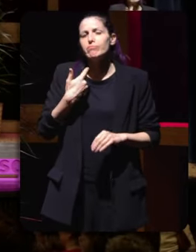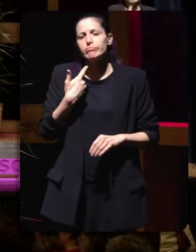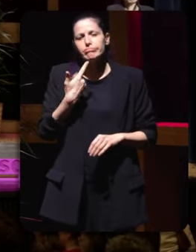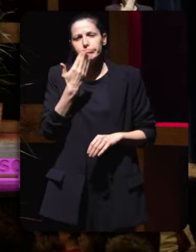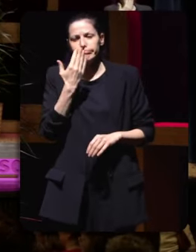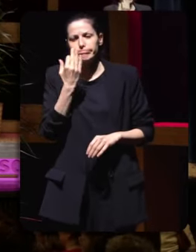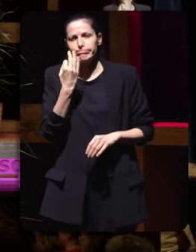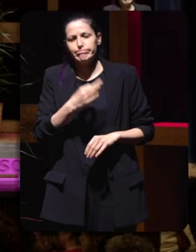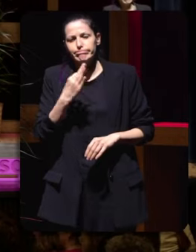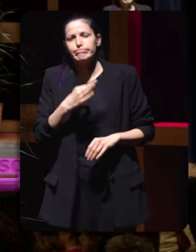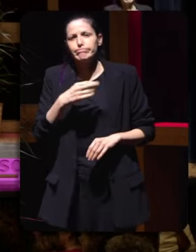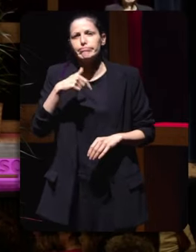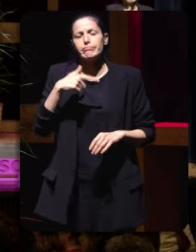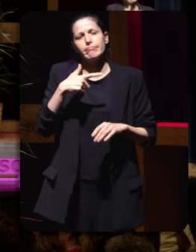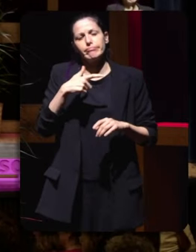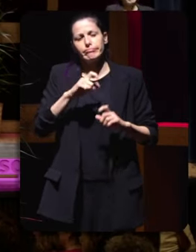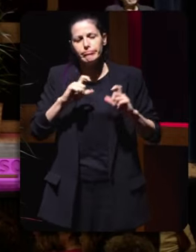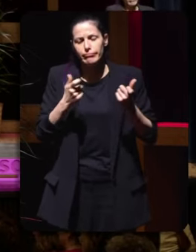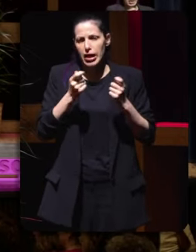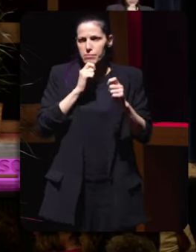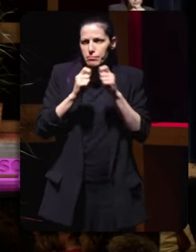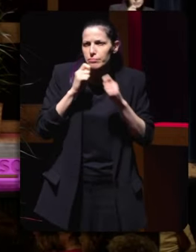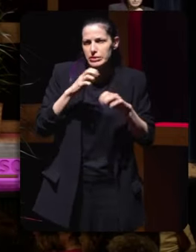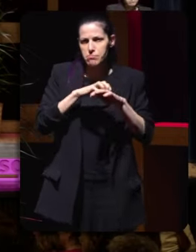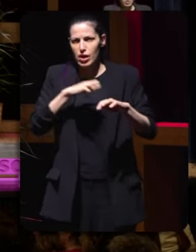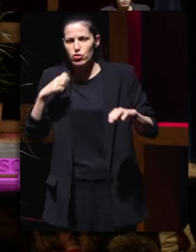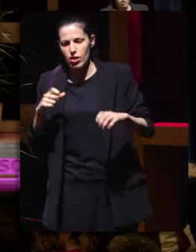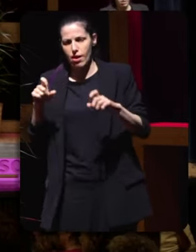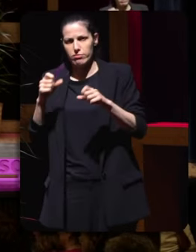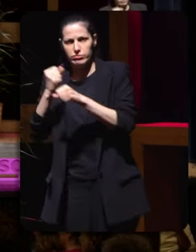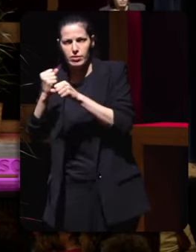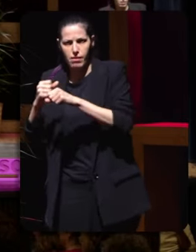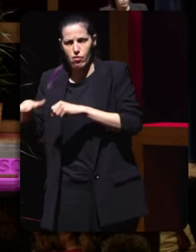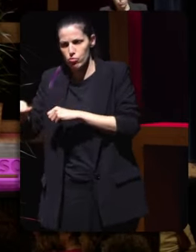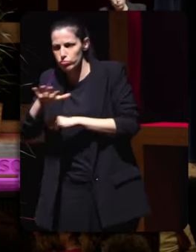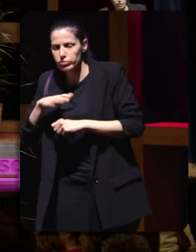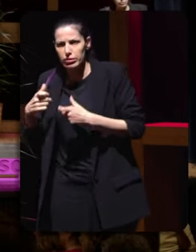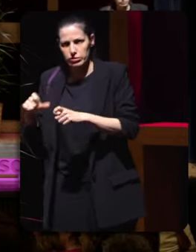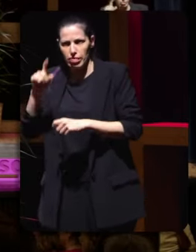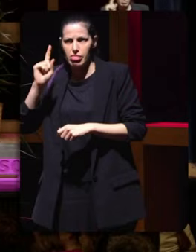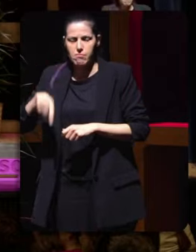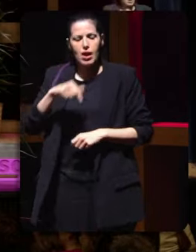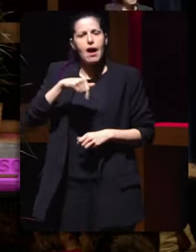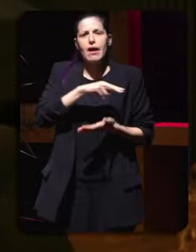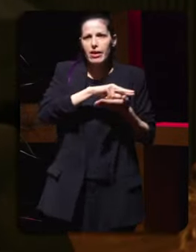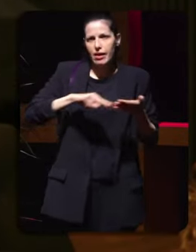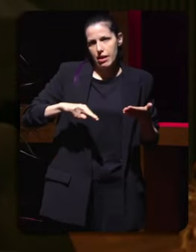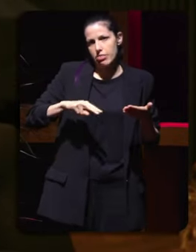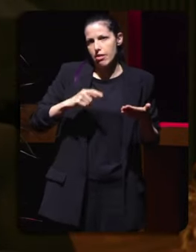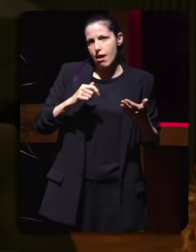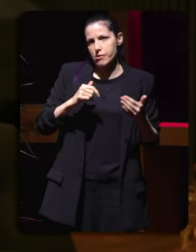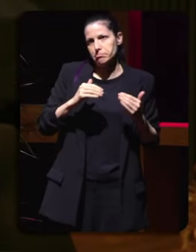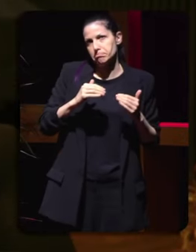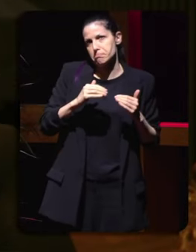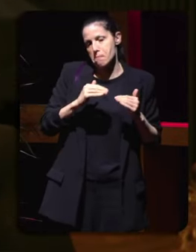roldas de prensa somos maioria na redacción pero se nos fixamos nos medios de comunicación só aquí en Galicia desde logo somos unha minoría si